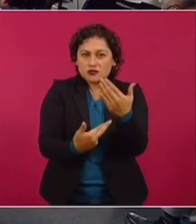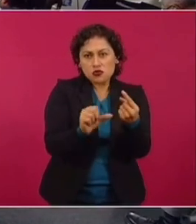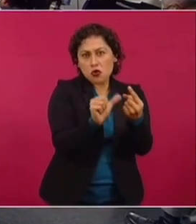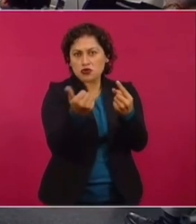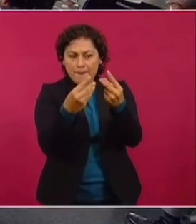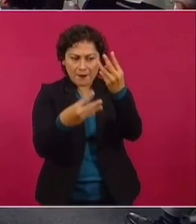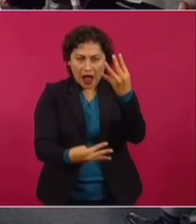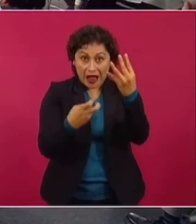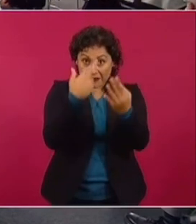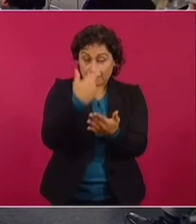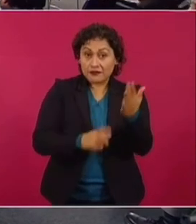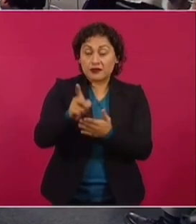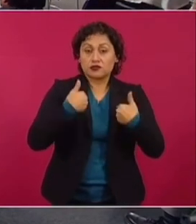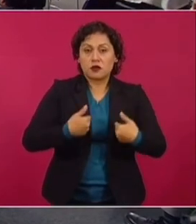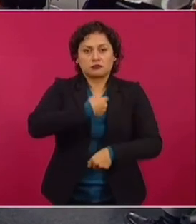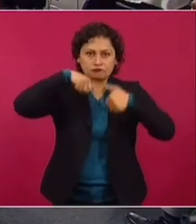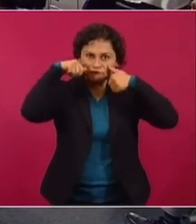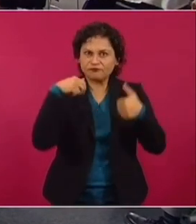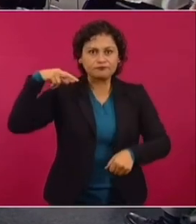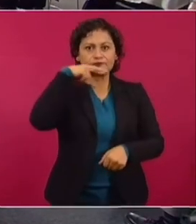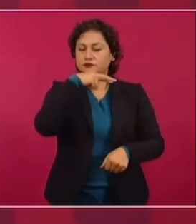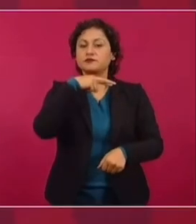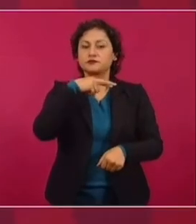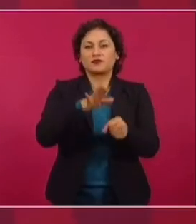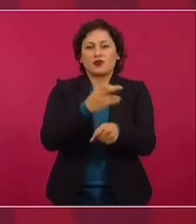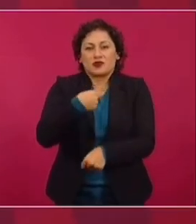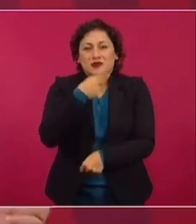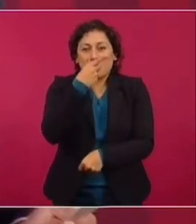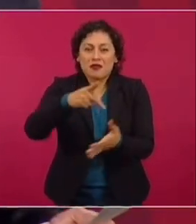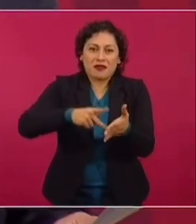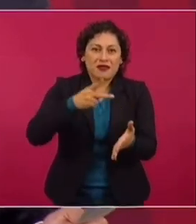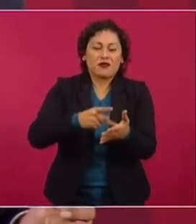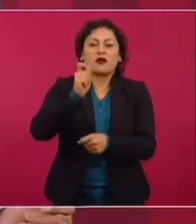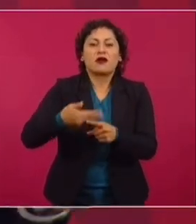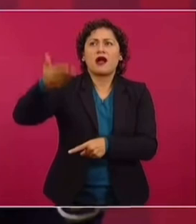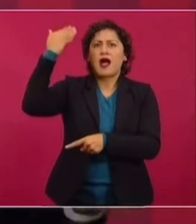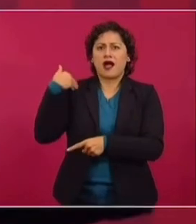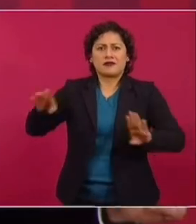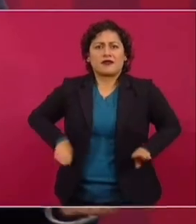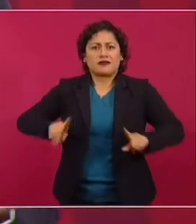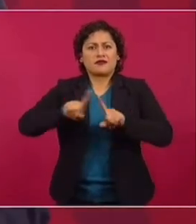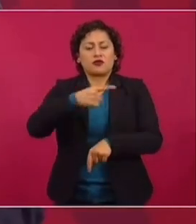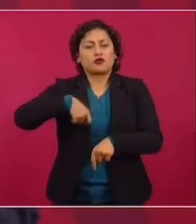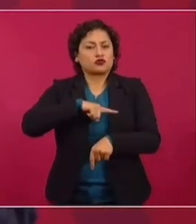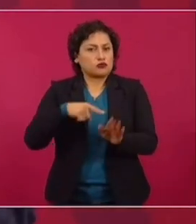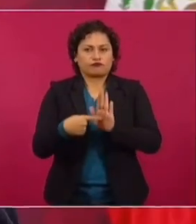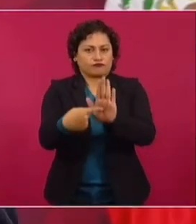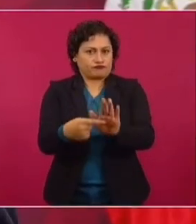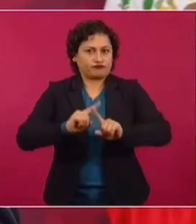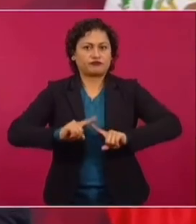hablo de que no somos iguales. Nosotros no somos cómplices de violadores de derechos humanos.